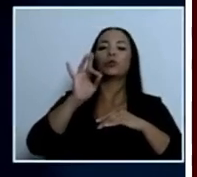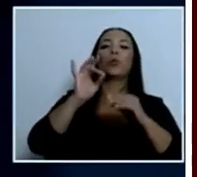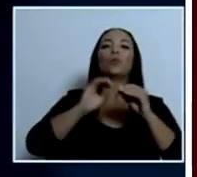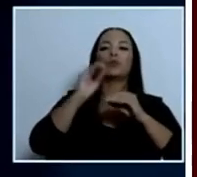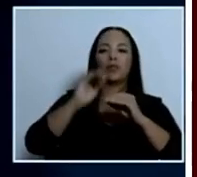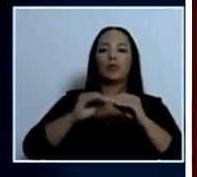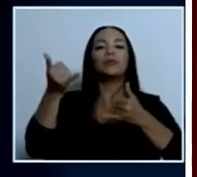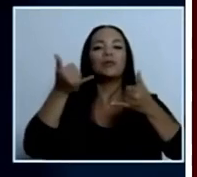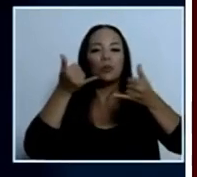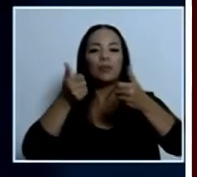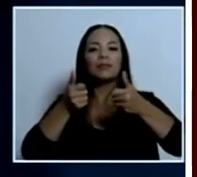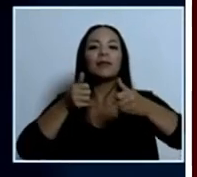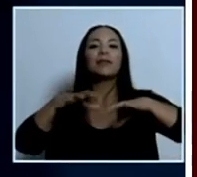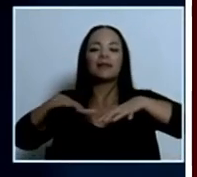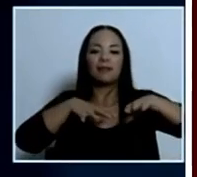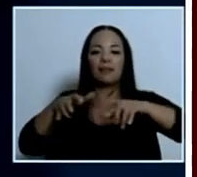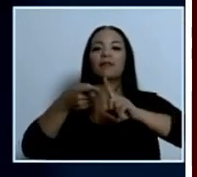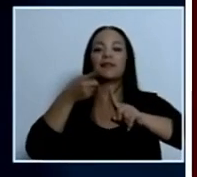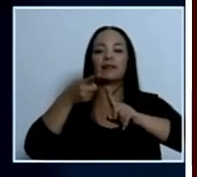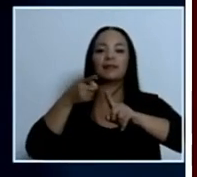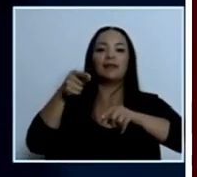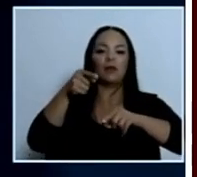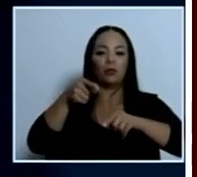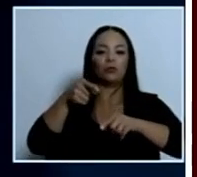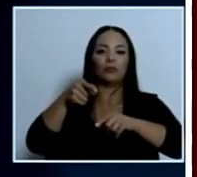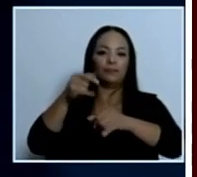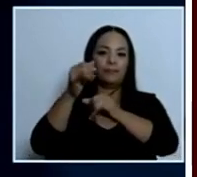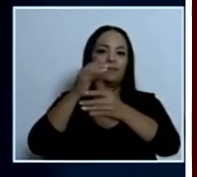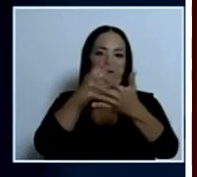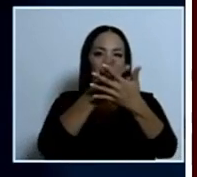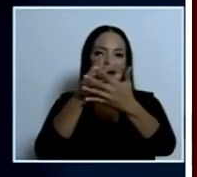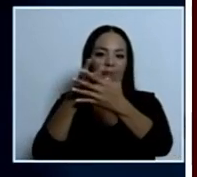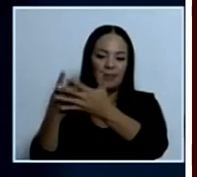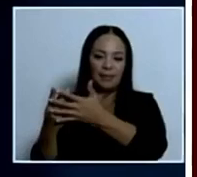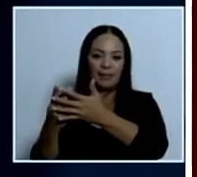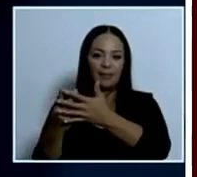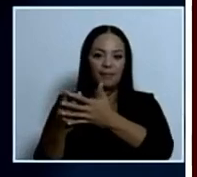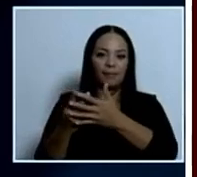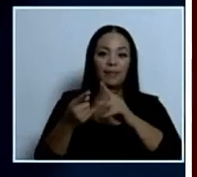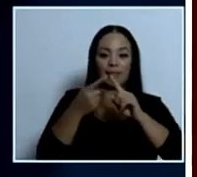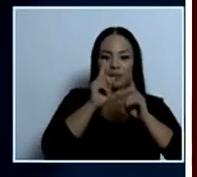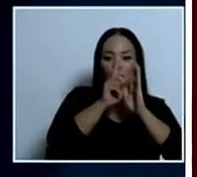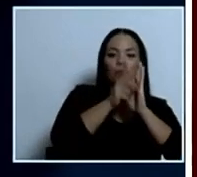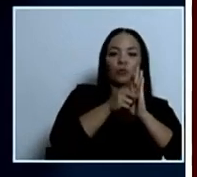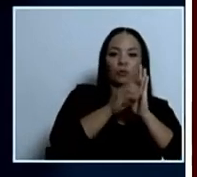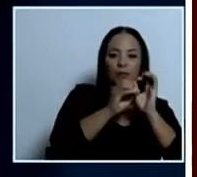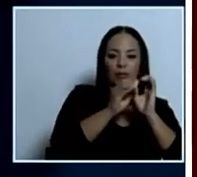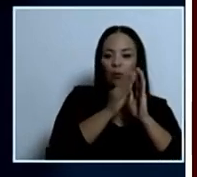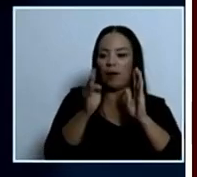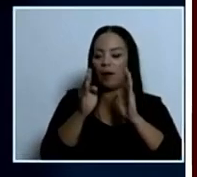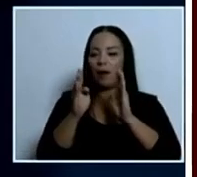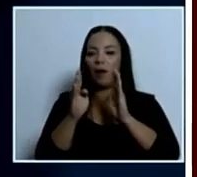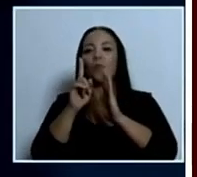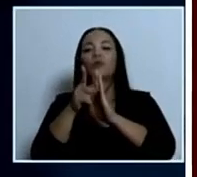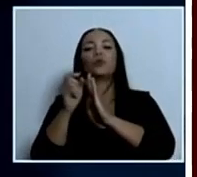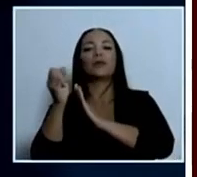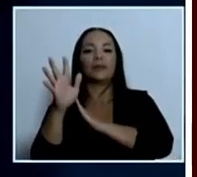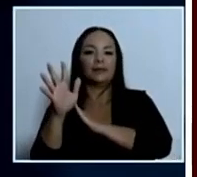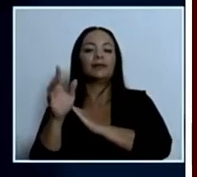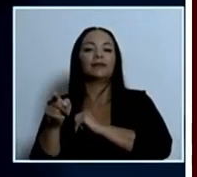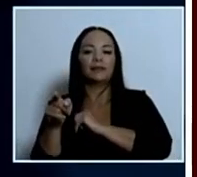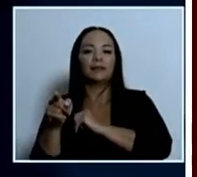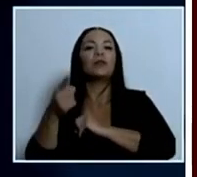que se activan desde los centros penitenciarios en un rango que va desde el minuto 0 al minuto 15 eso lo estamos